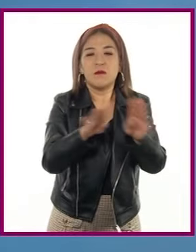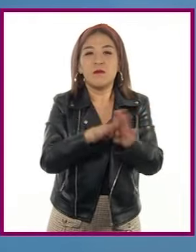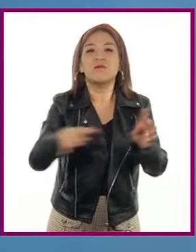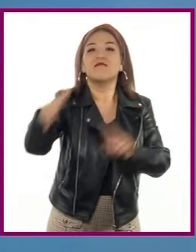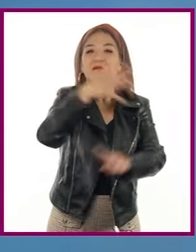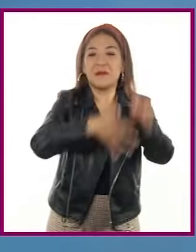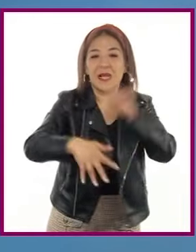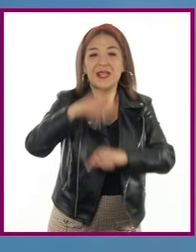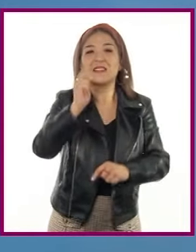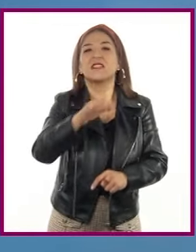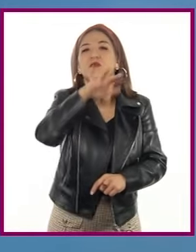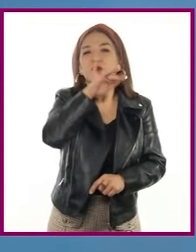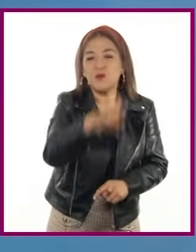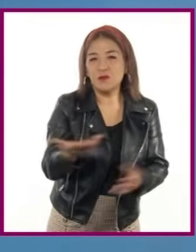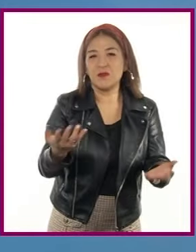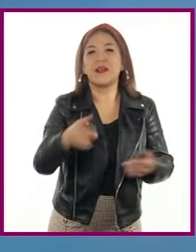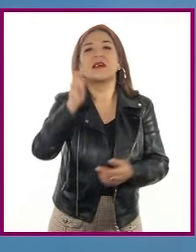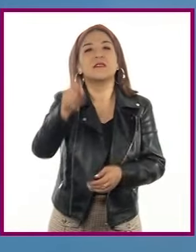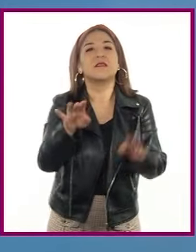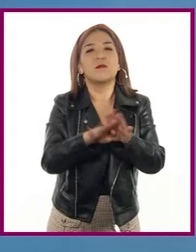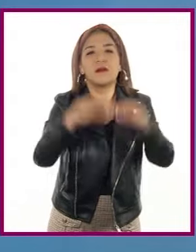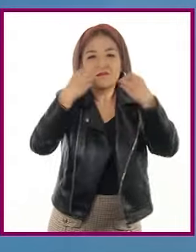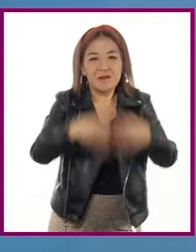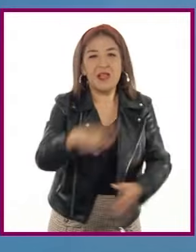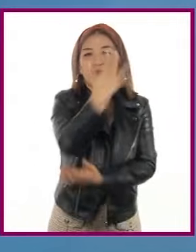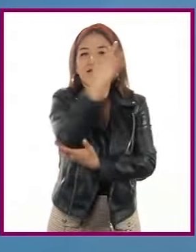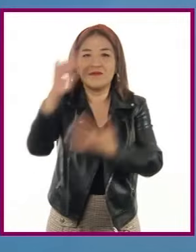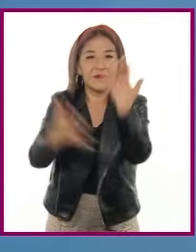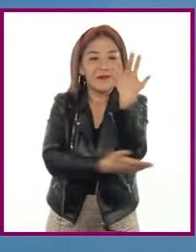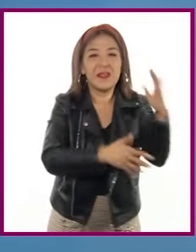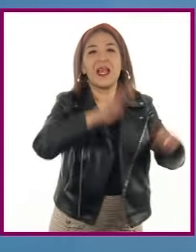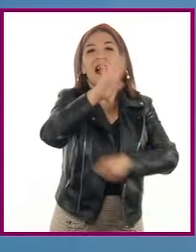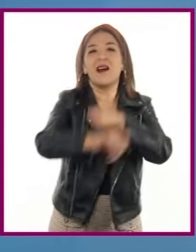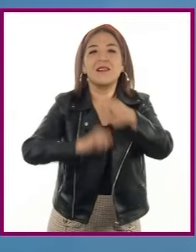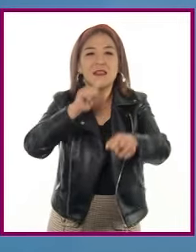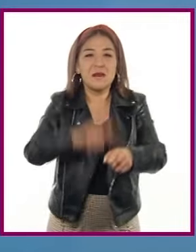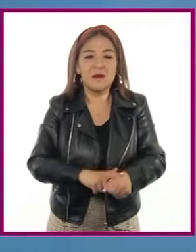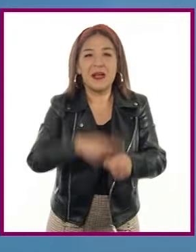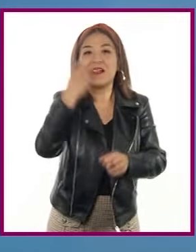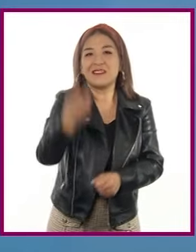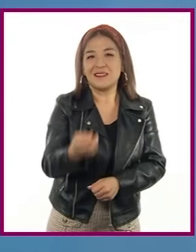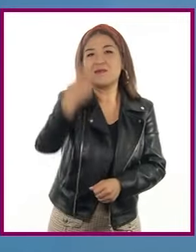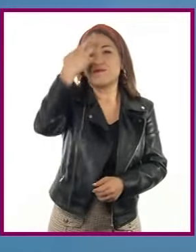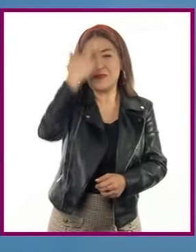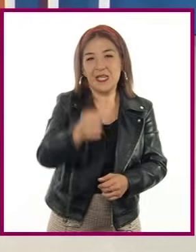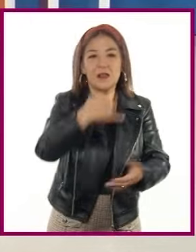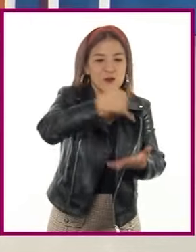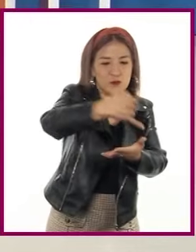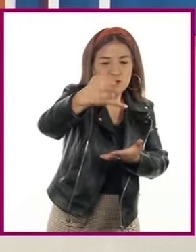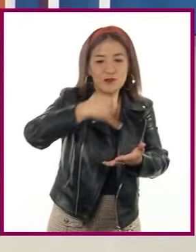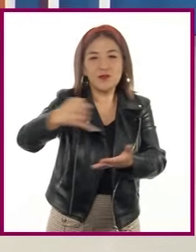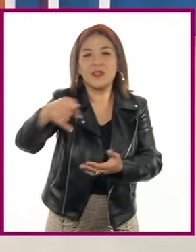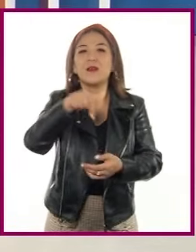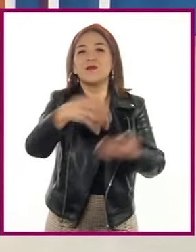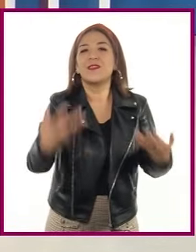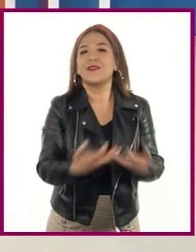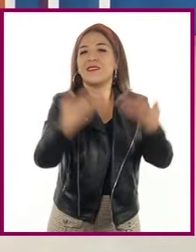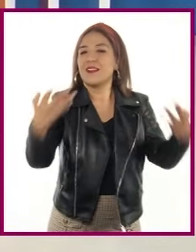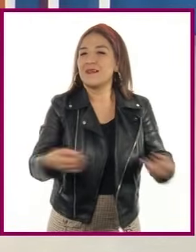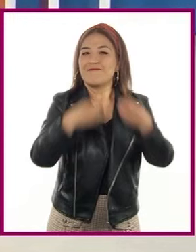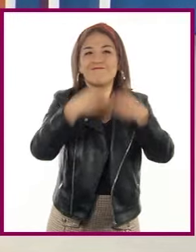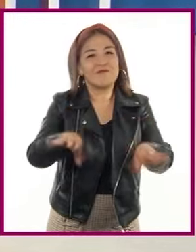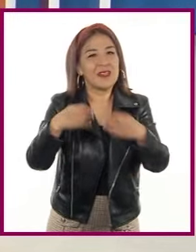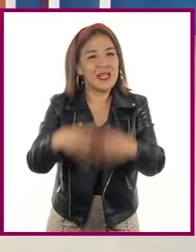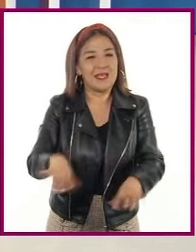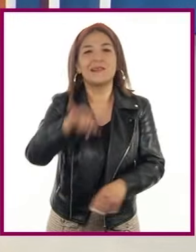contaminación del aire, la pérdida de la biodiversidad y la degradación de las tierras agrícolas. Así es.